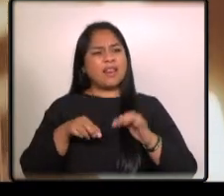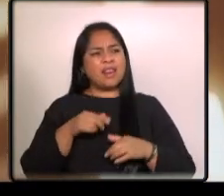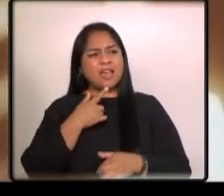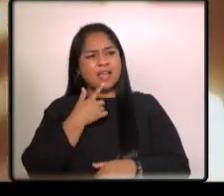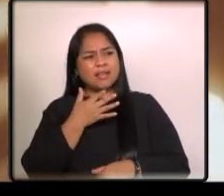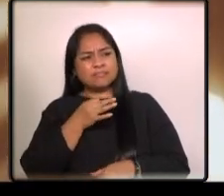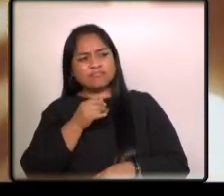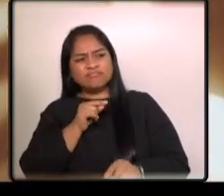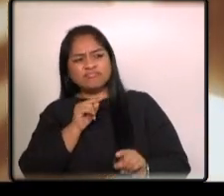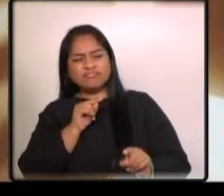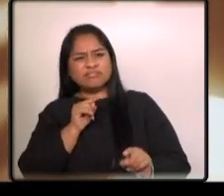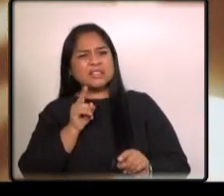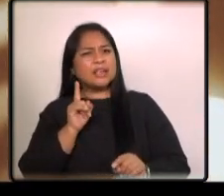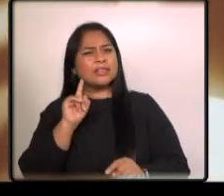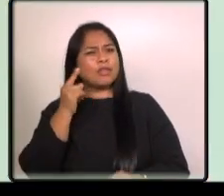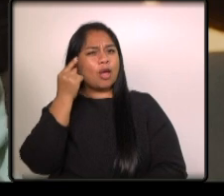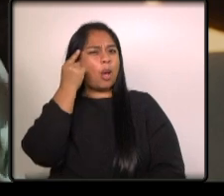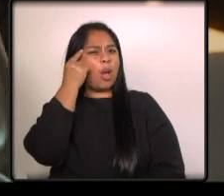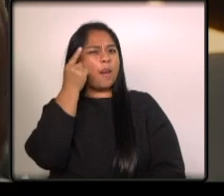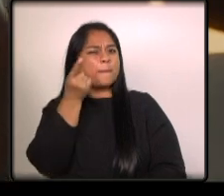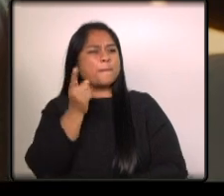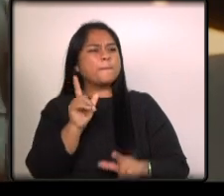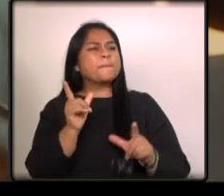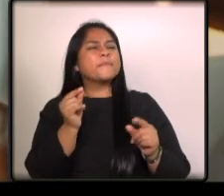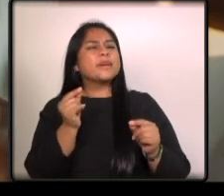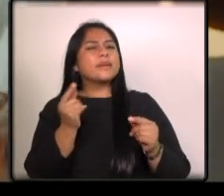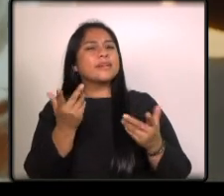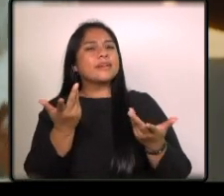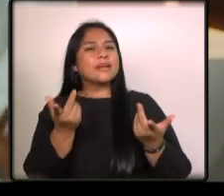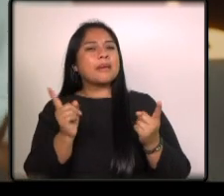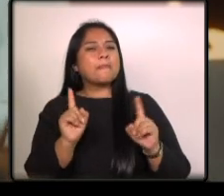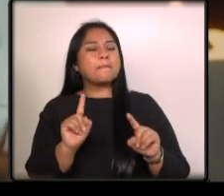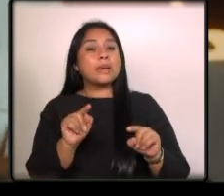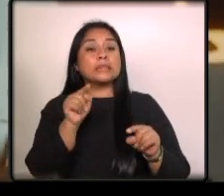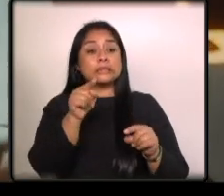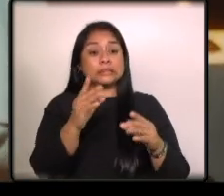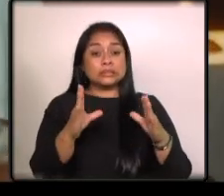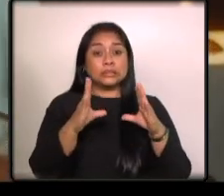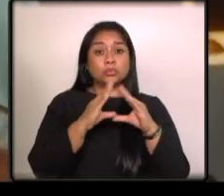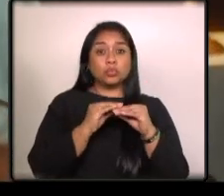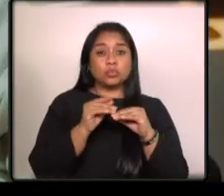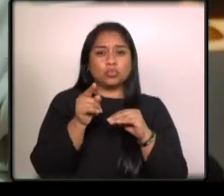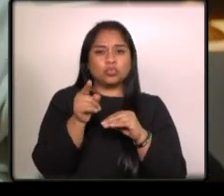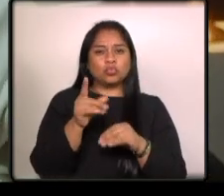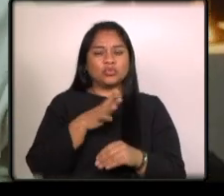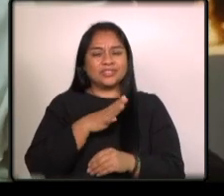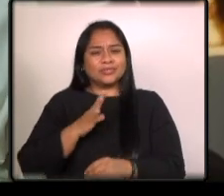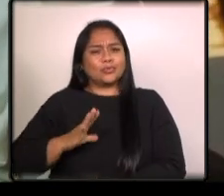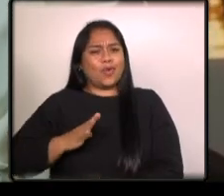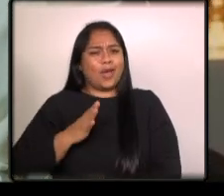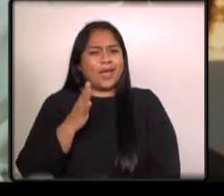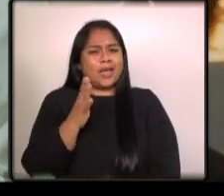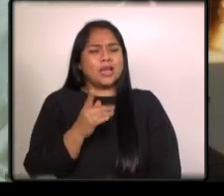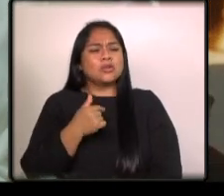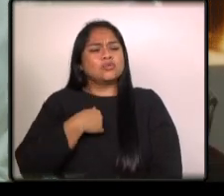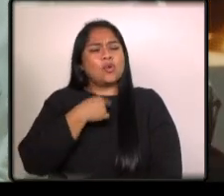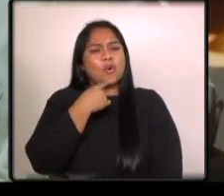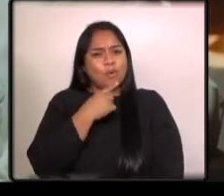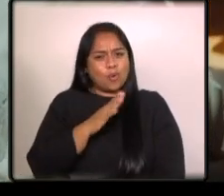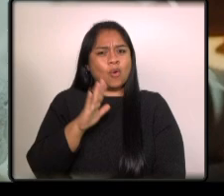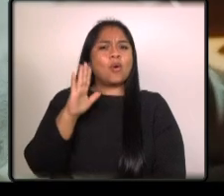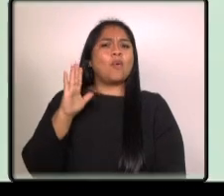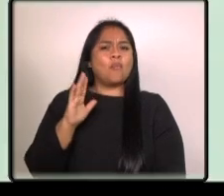no se imaginan lo que pasó si esa noche tú cuentas con suerte te prometo no